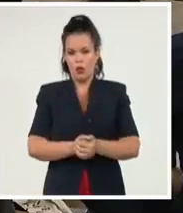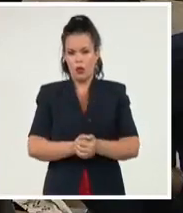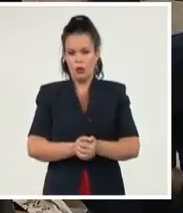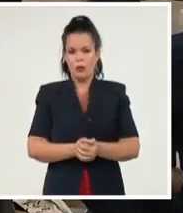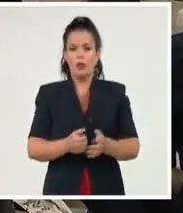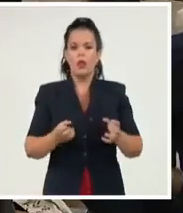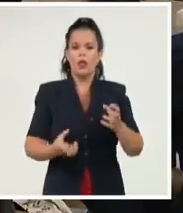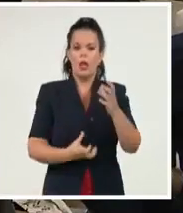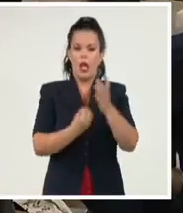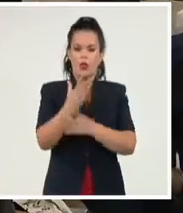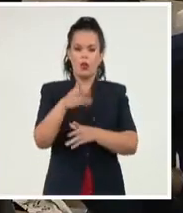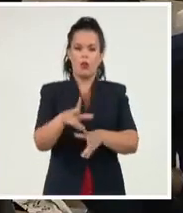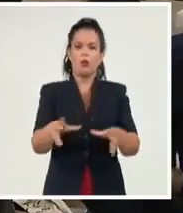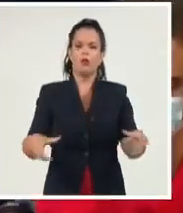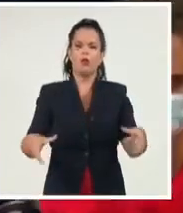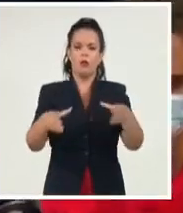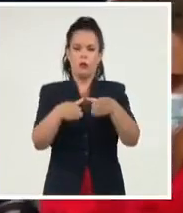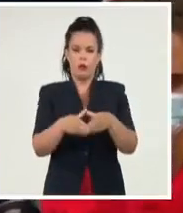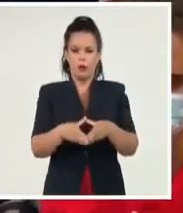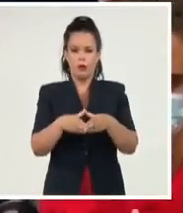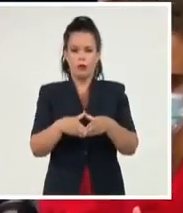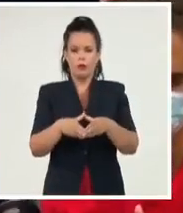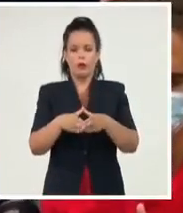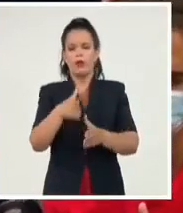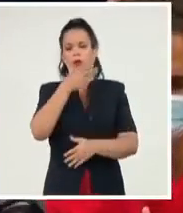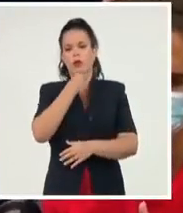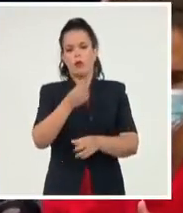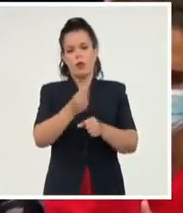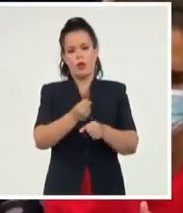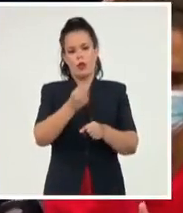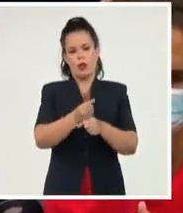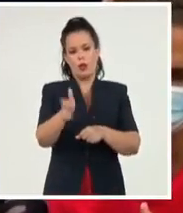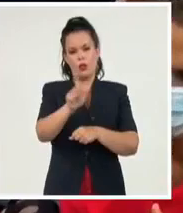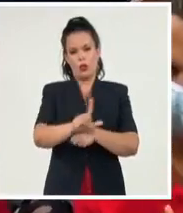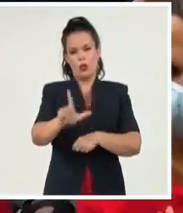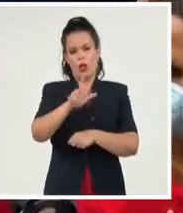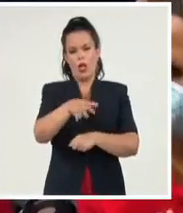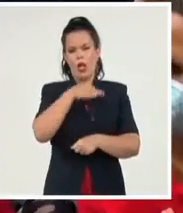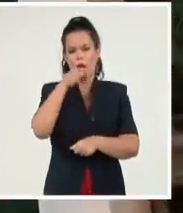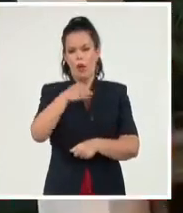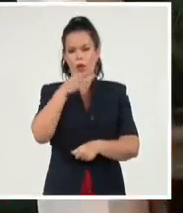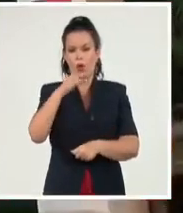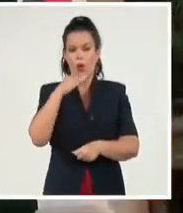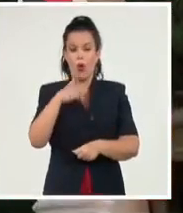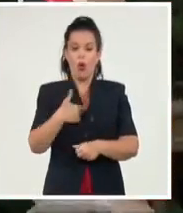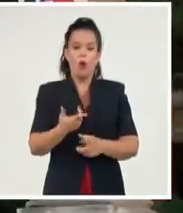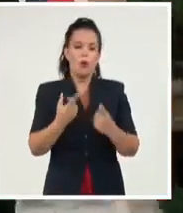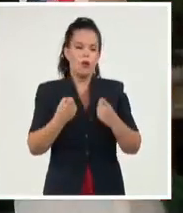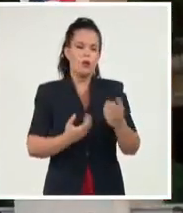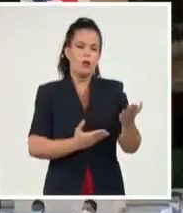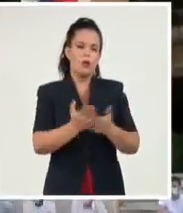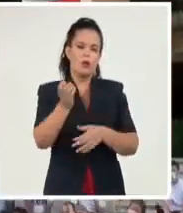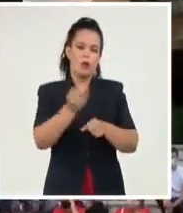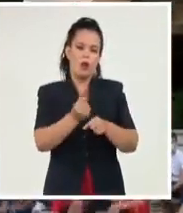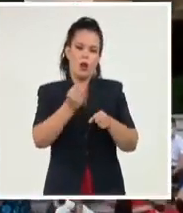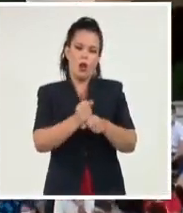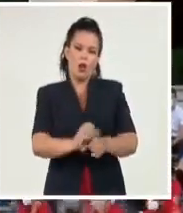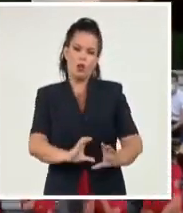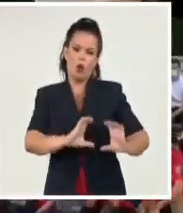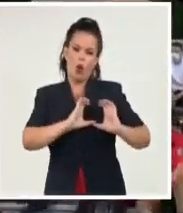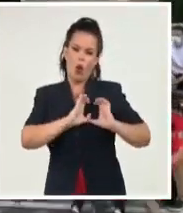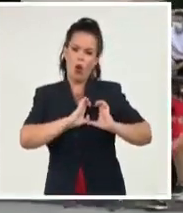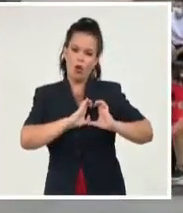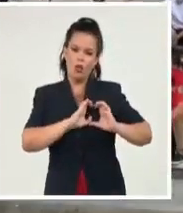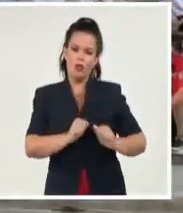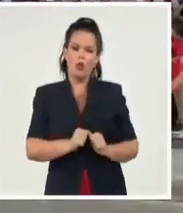juveniles de trabajo social. Resaltó lo importante de hacerlo desde la sensibilidad, el humanismo y sintiéndose